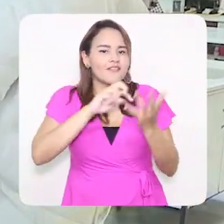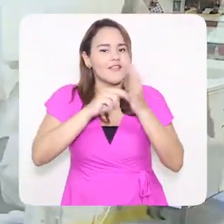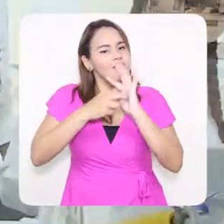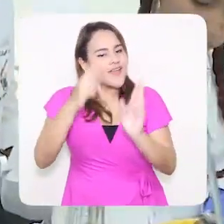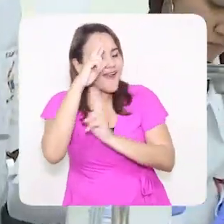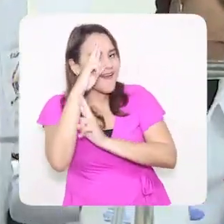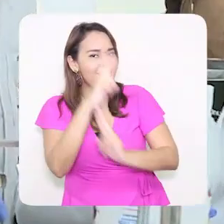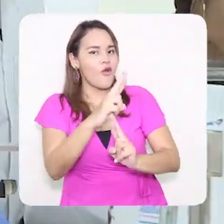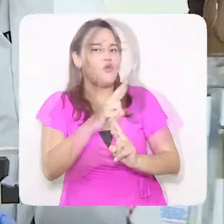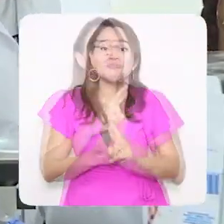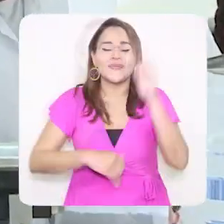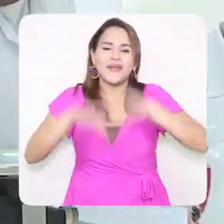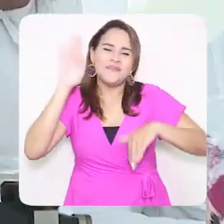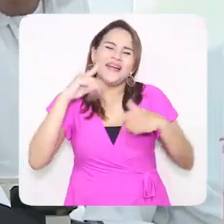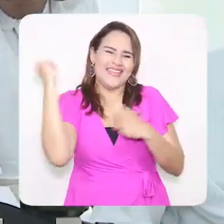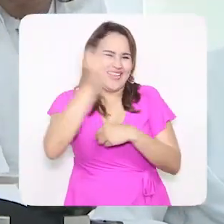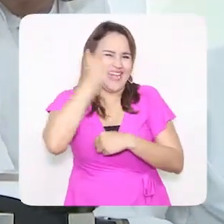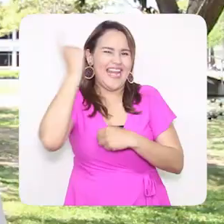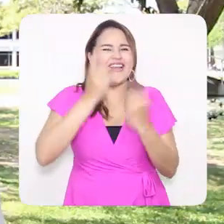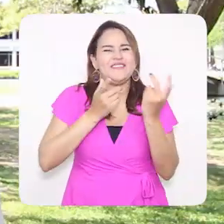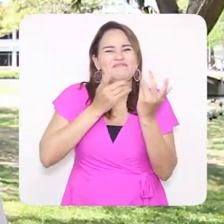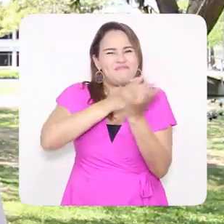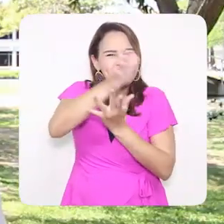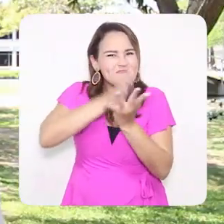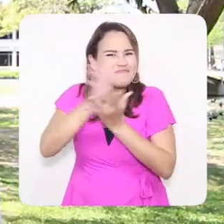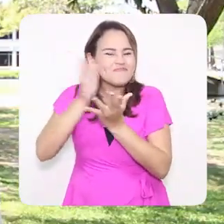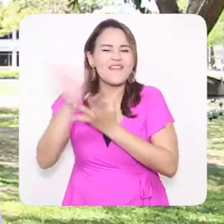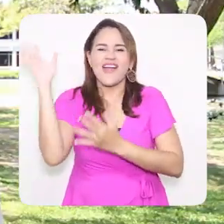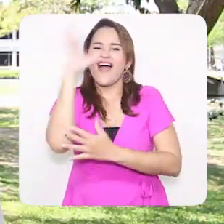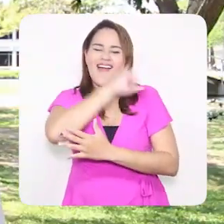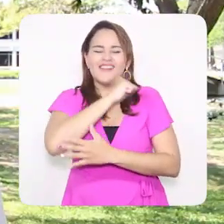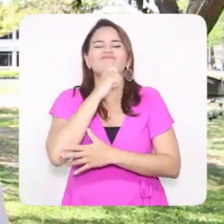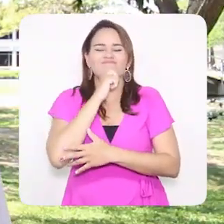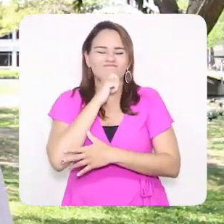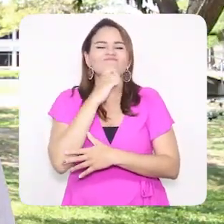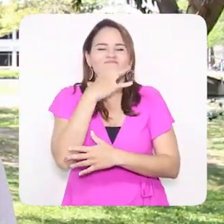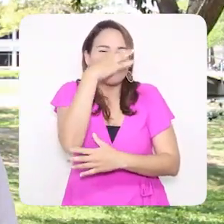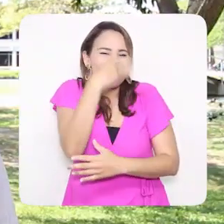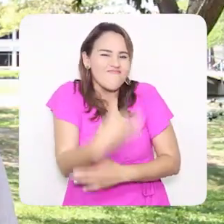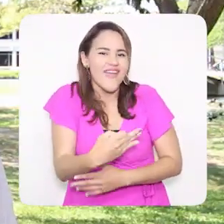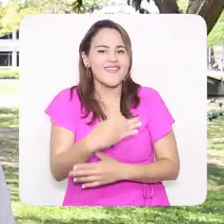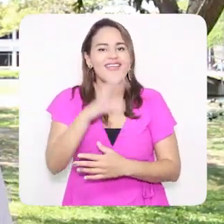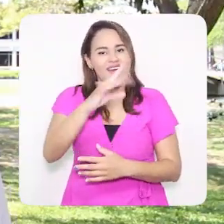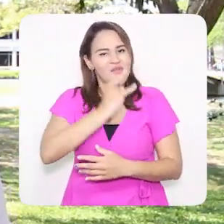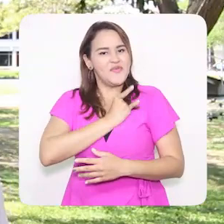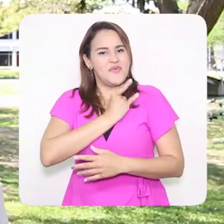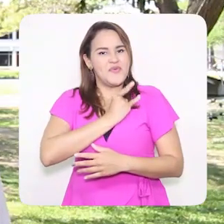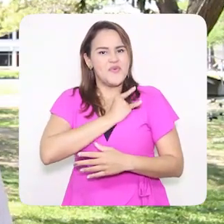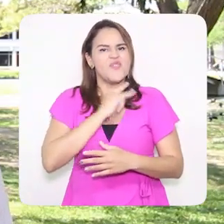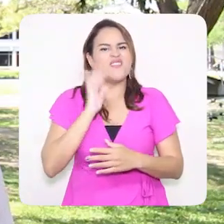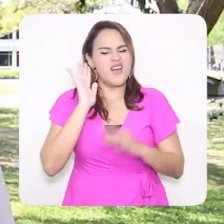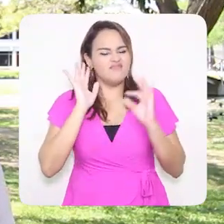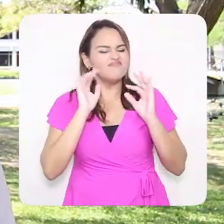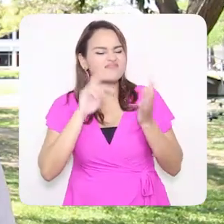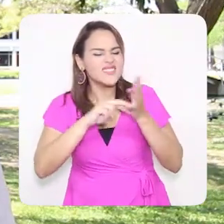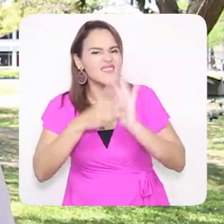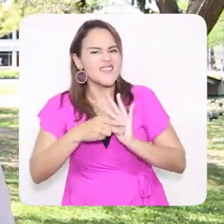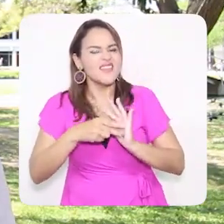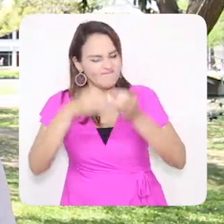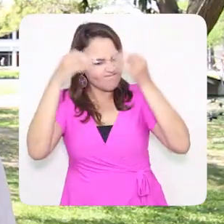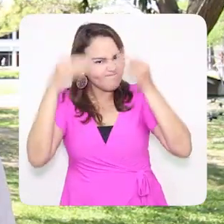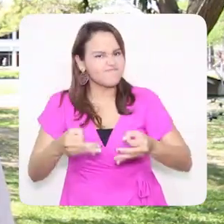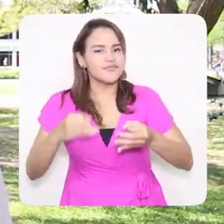histórica, lo cual es clara muestra que la universidad viene en un proceso articulado dentro del sistema de aseguramiento de la calidad